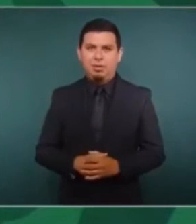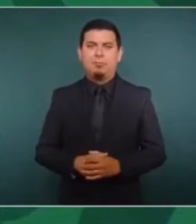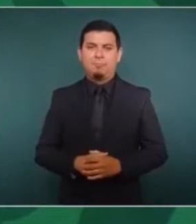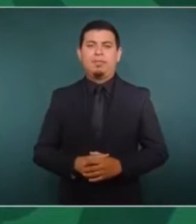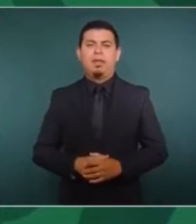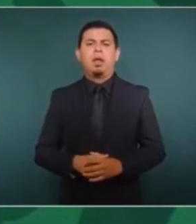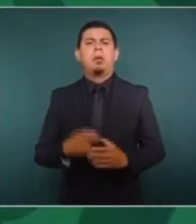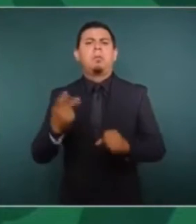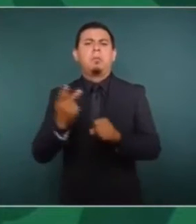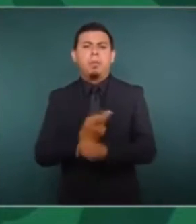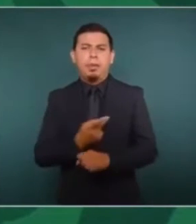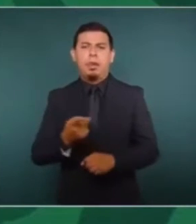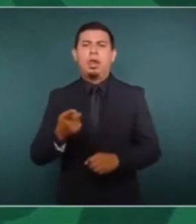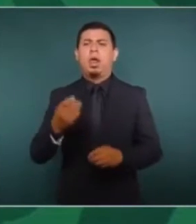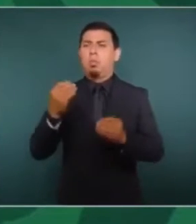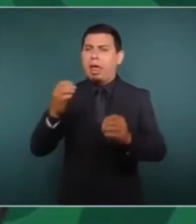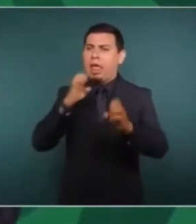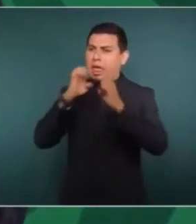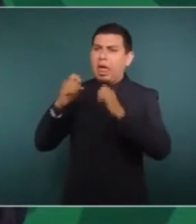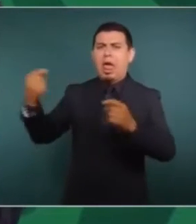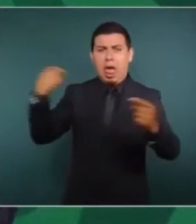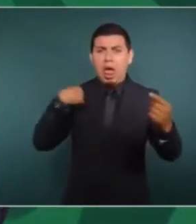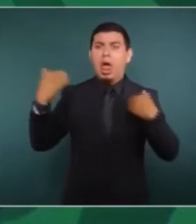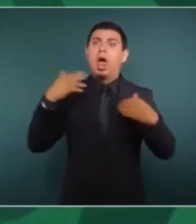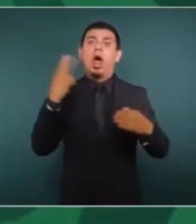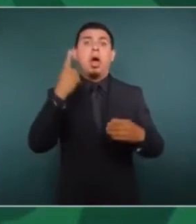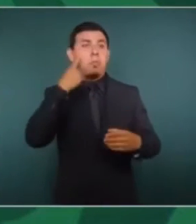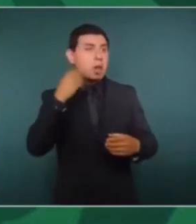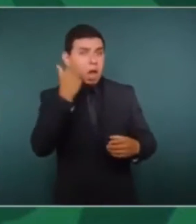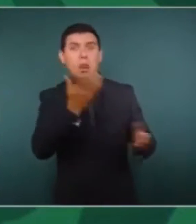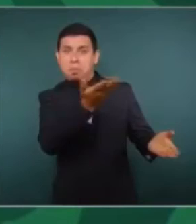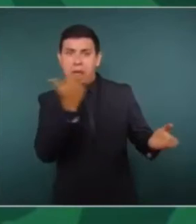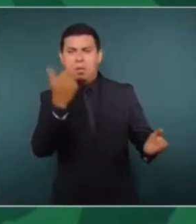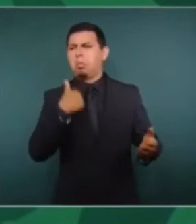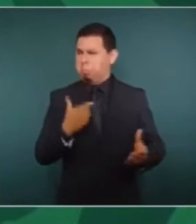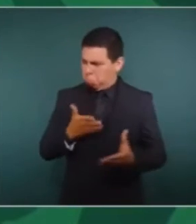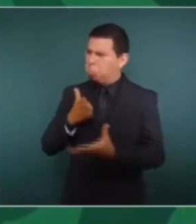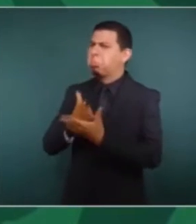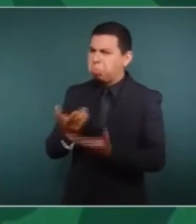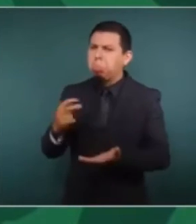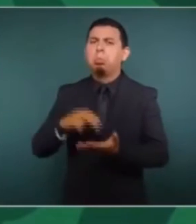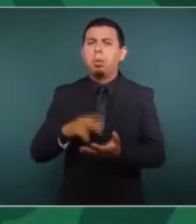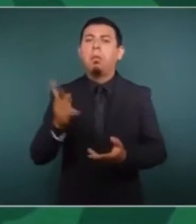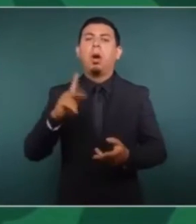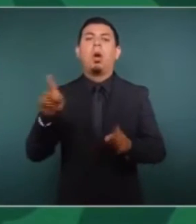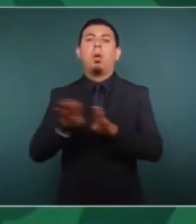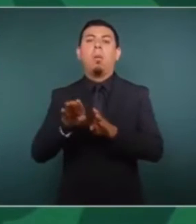entrevista al señor Lozoya.